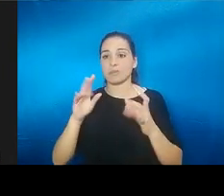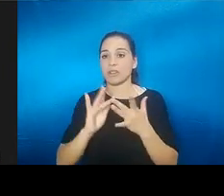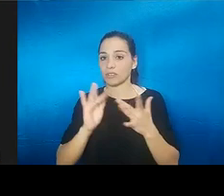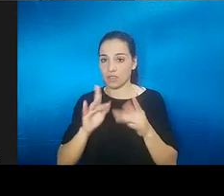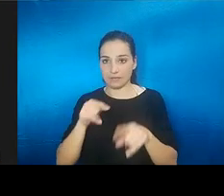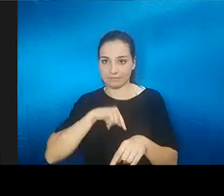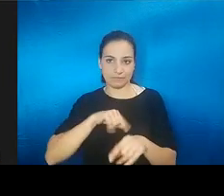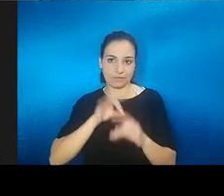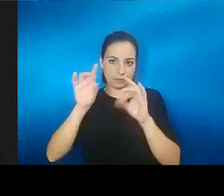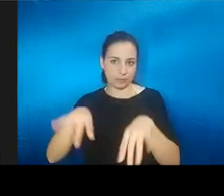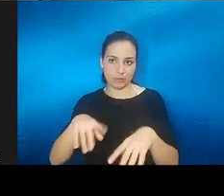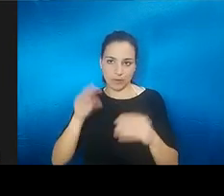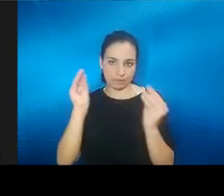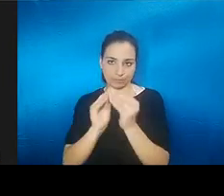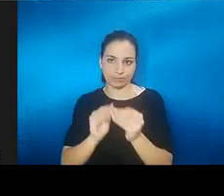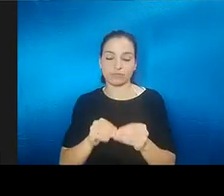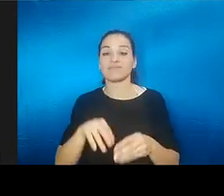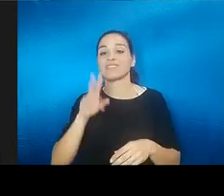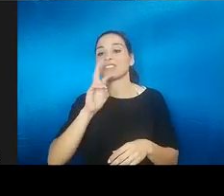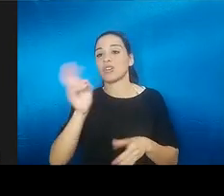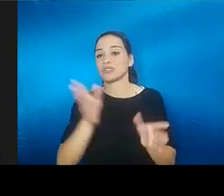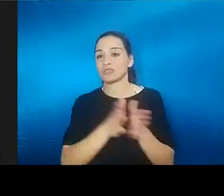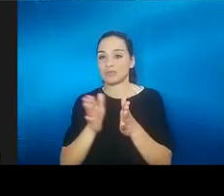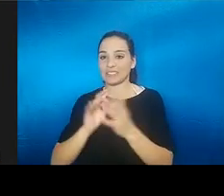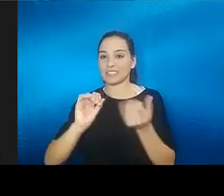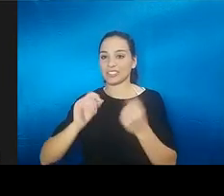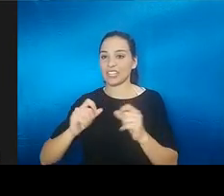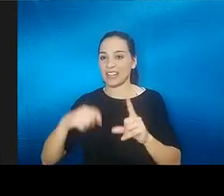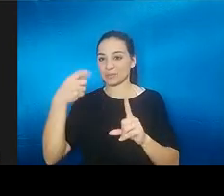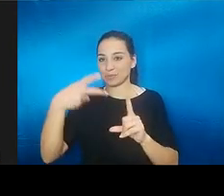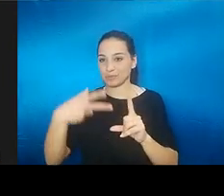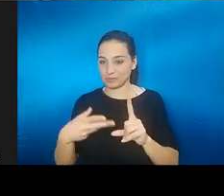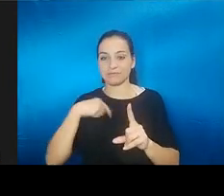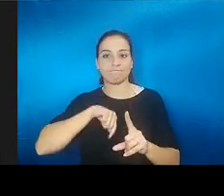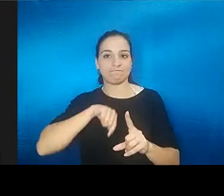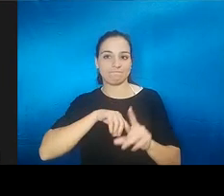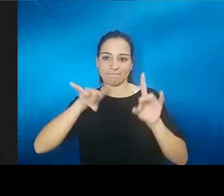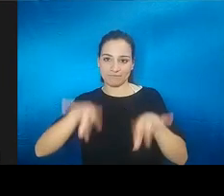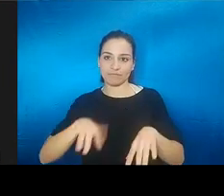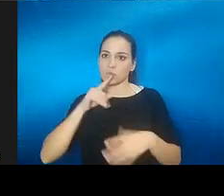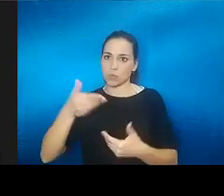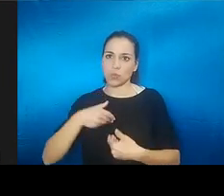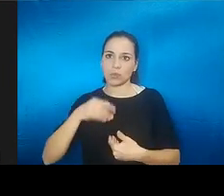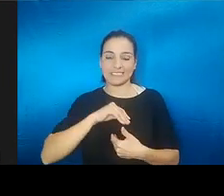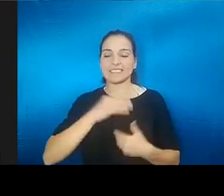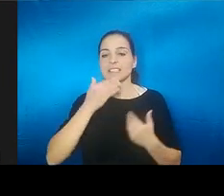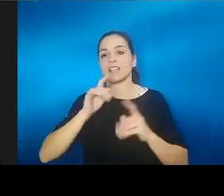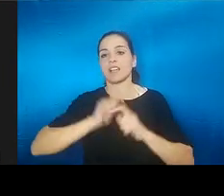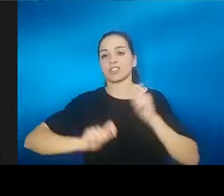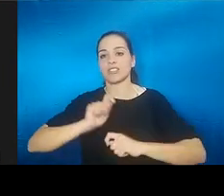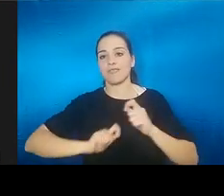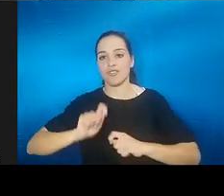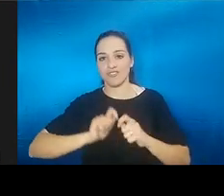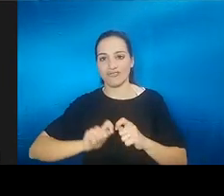compartido otros compañeros en el chat a mí me está ayudando mucho como decía Santiago la asociación a través